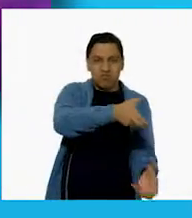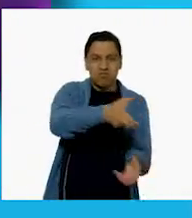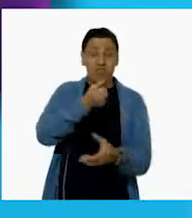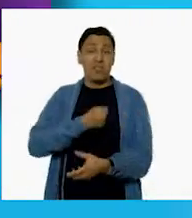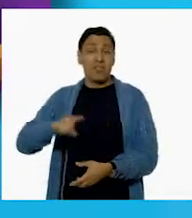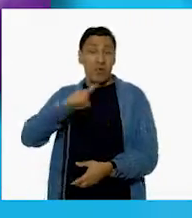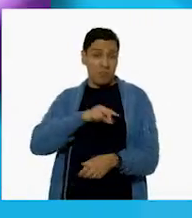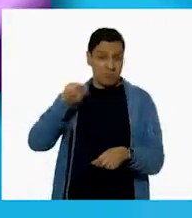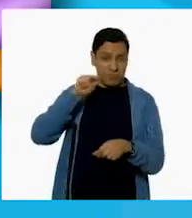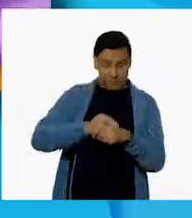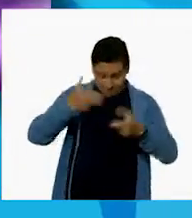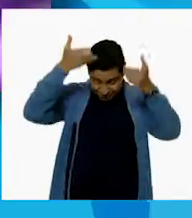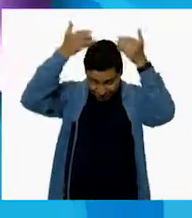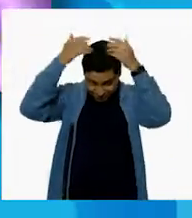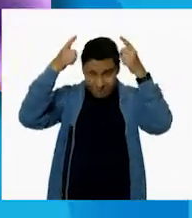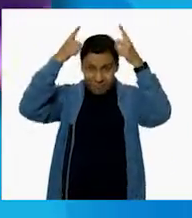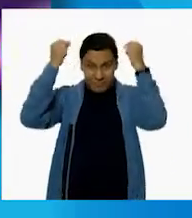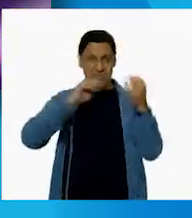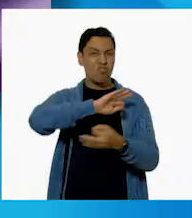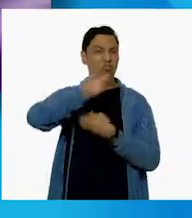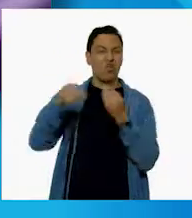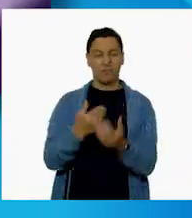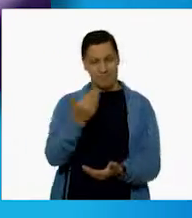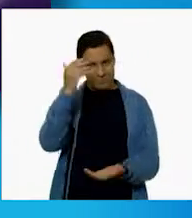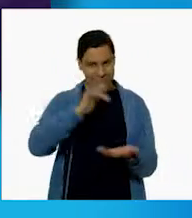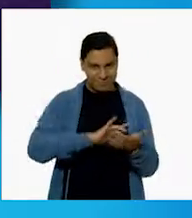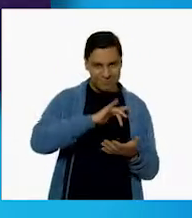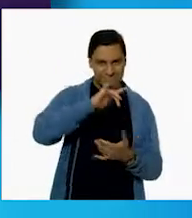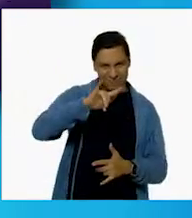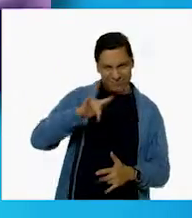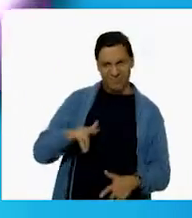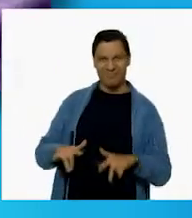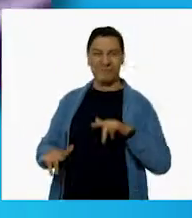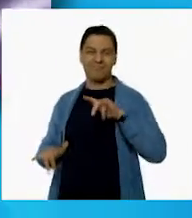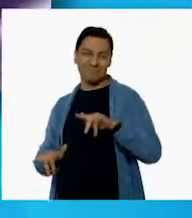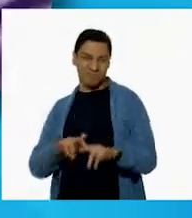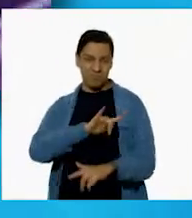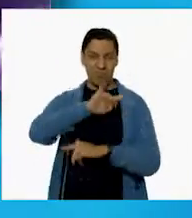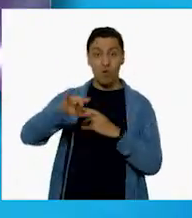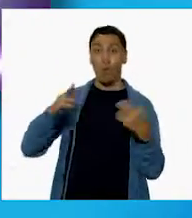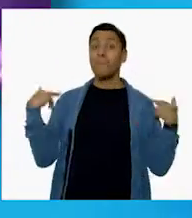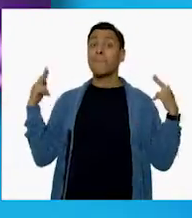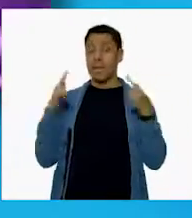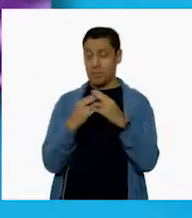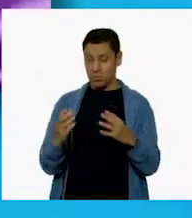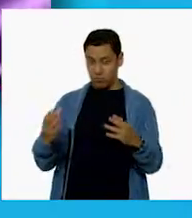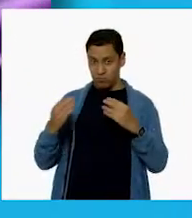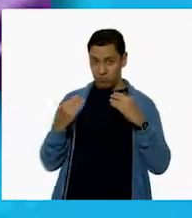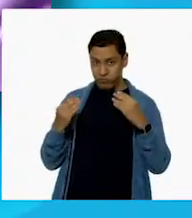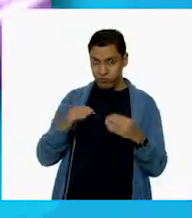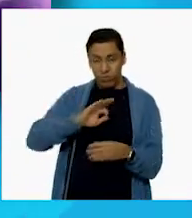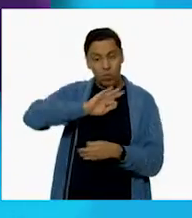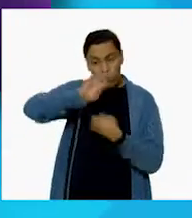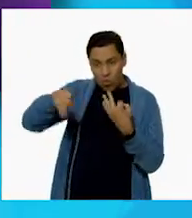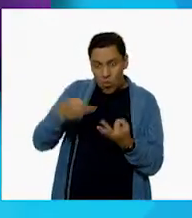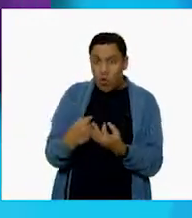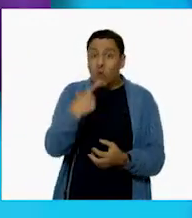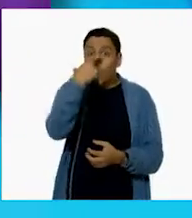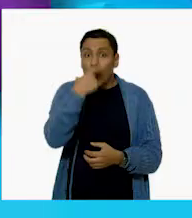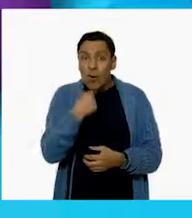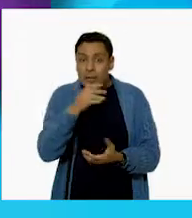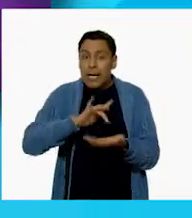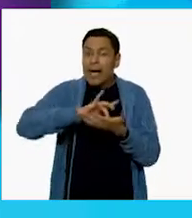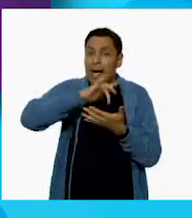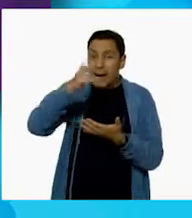incluidos enfermeros, toda nuestra gratitud. También están los docentes, nos enseñan y nos cuidan, nos protegen de incidentes, darles gracias para